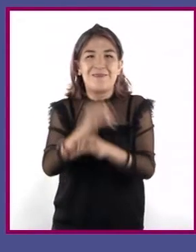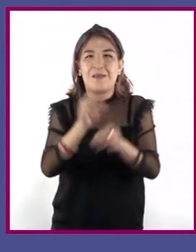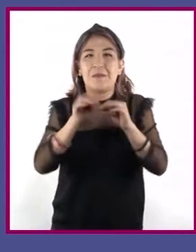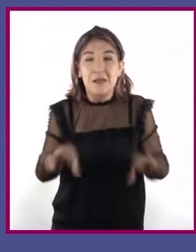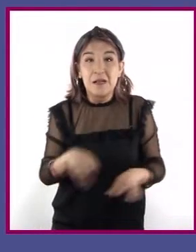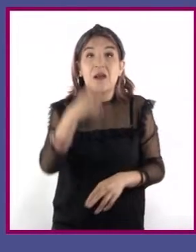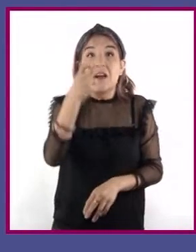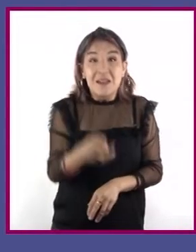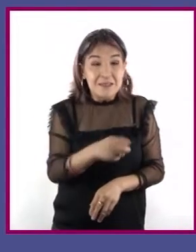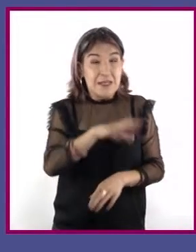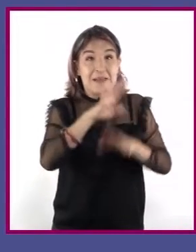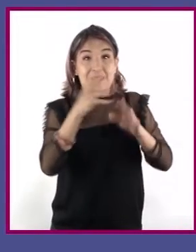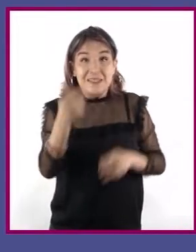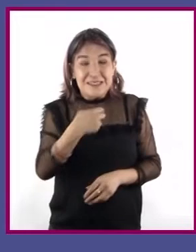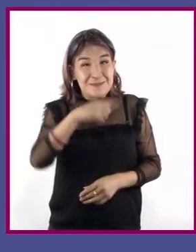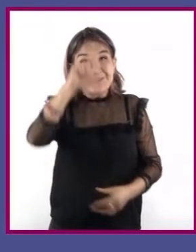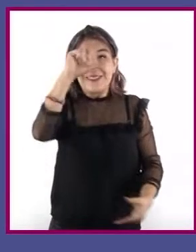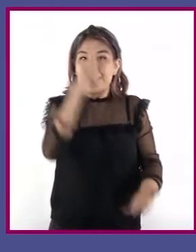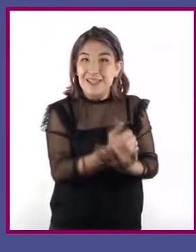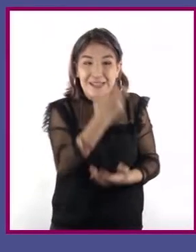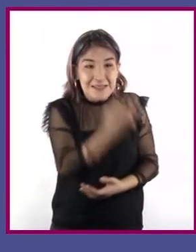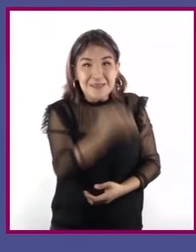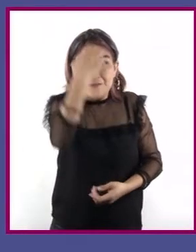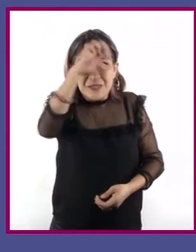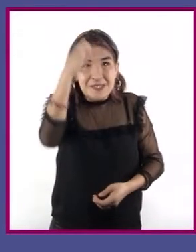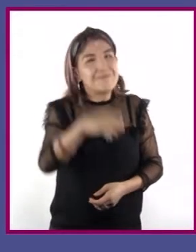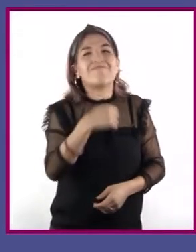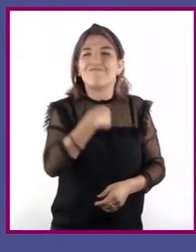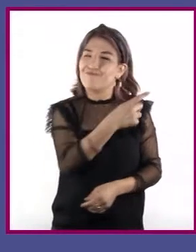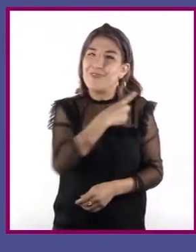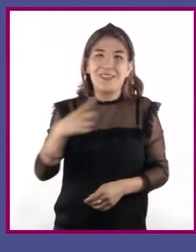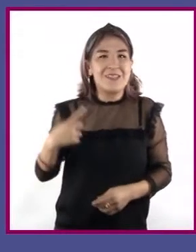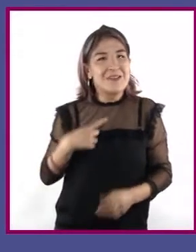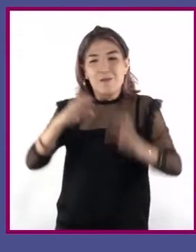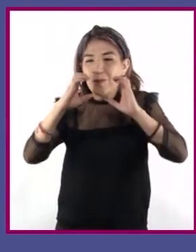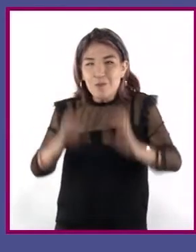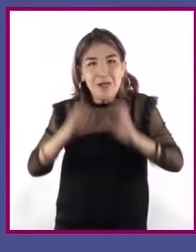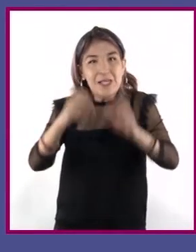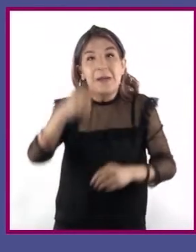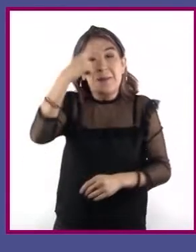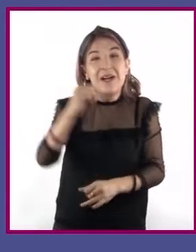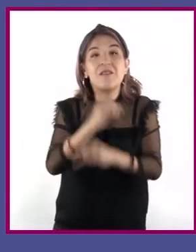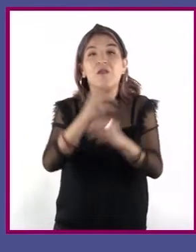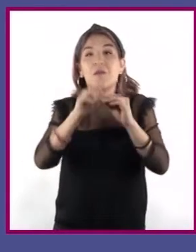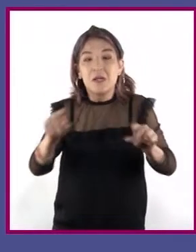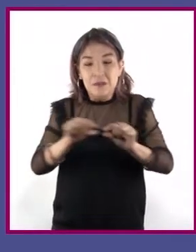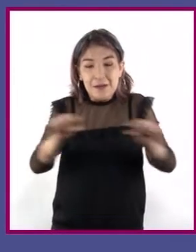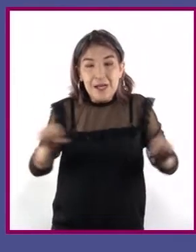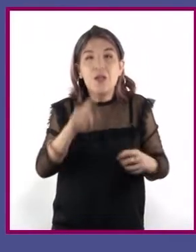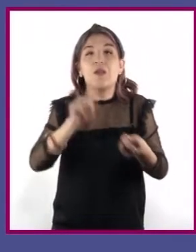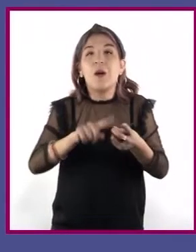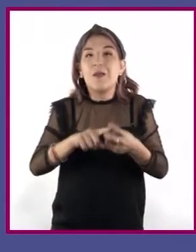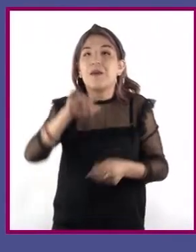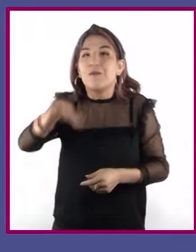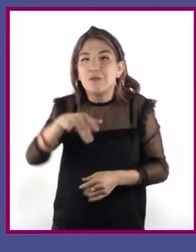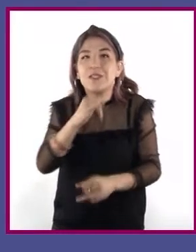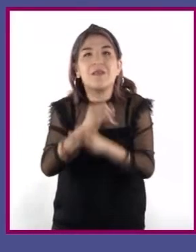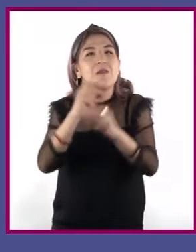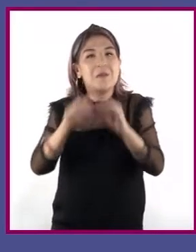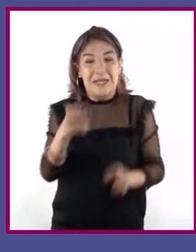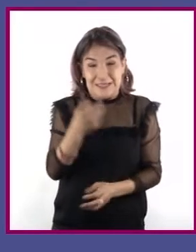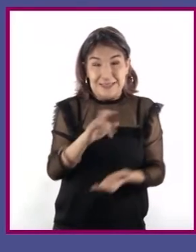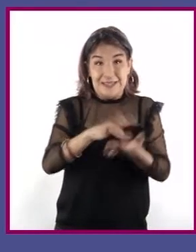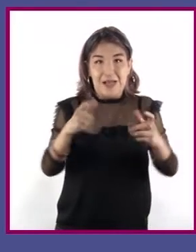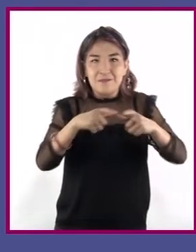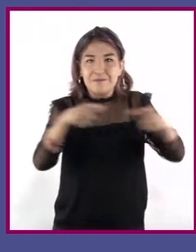cada vez que consulto información y hago una ficha, tengo el cuidado de anotar la referencia. Lo bueno es que gracias a las fichas, tengo